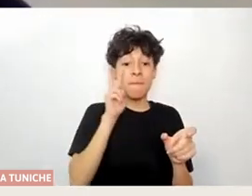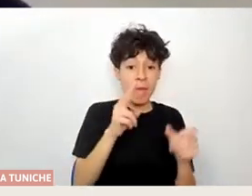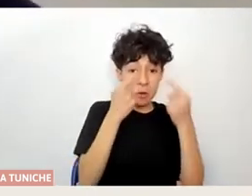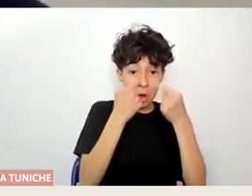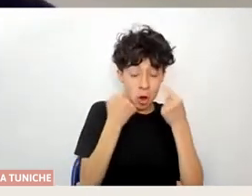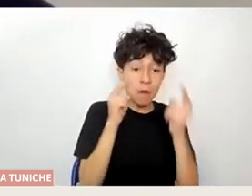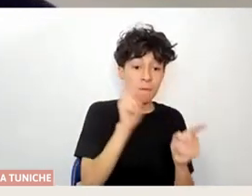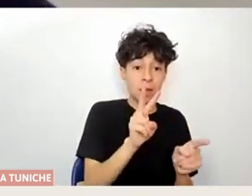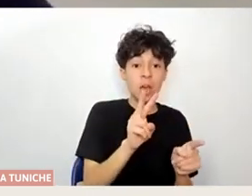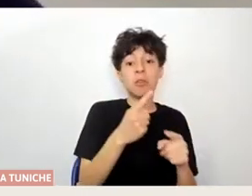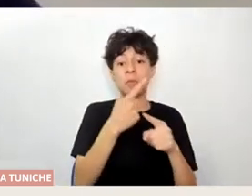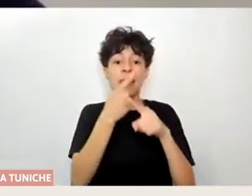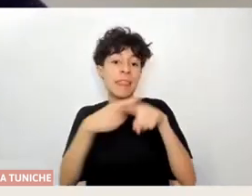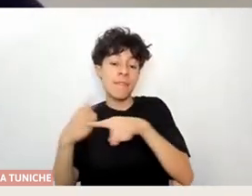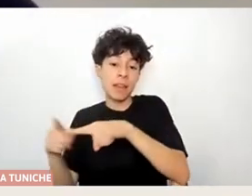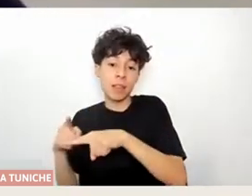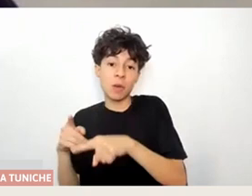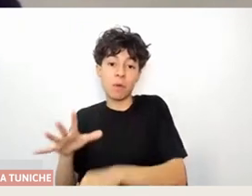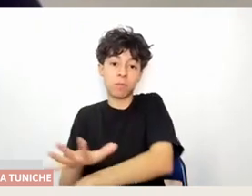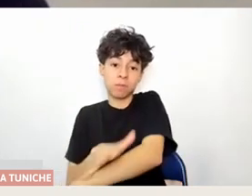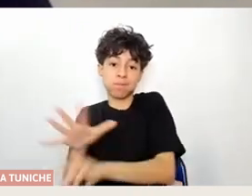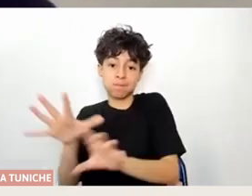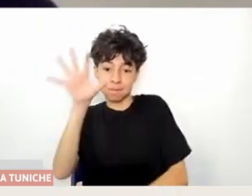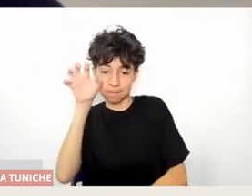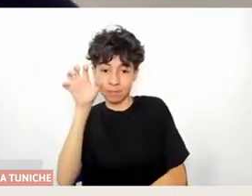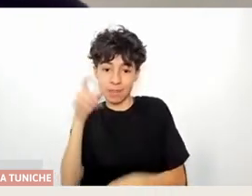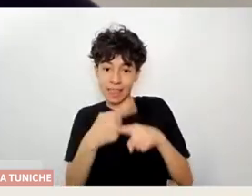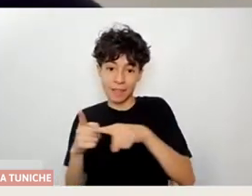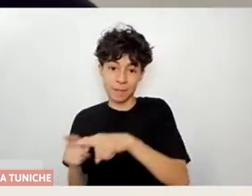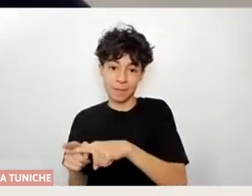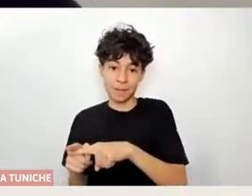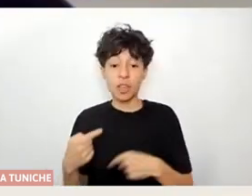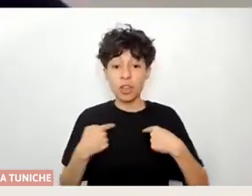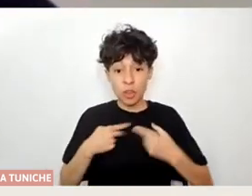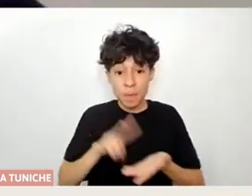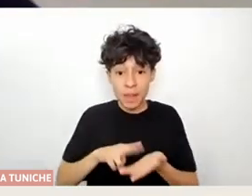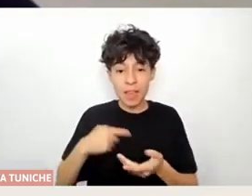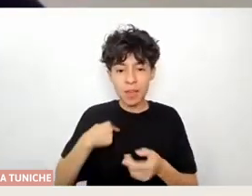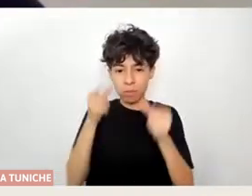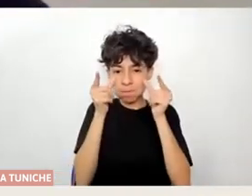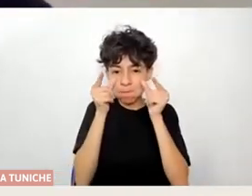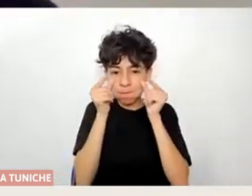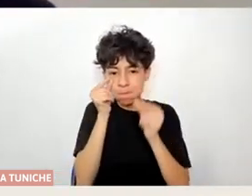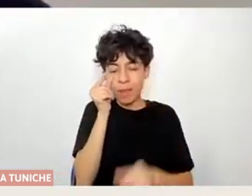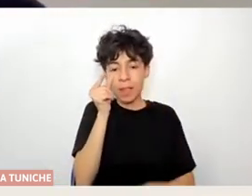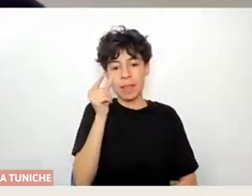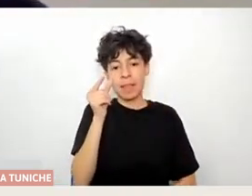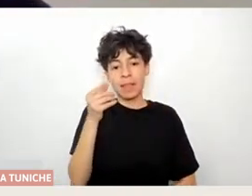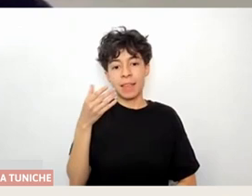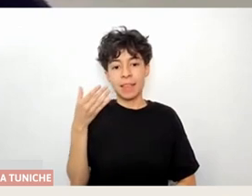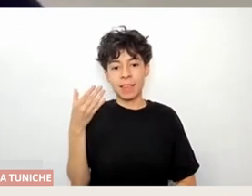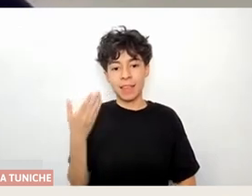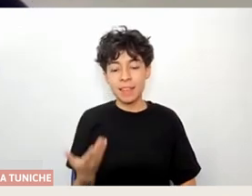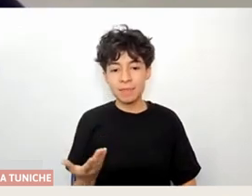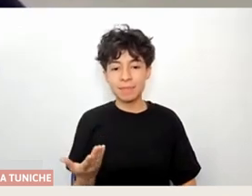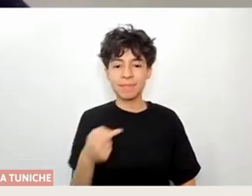años, mi córnea este año cumplió 100 años. Y, la verdad que para mí fue muy bonito convivir y cohabitar y reflexionar en torno a la imagen a través de los